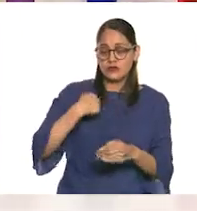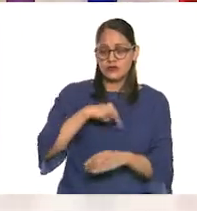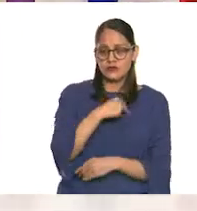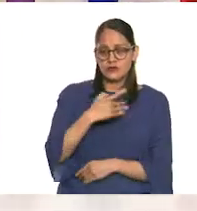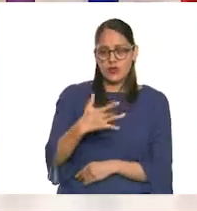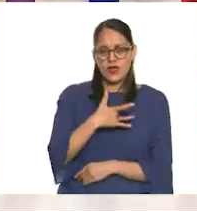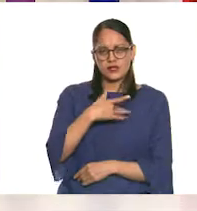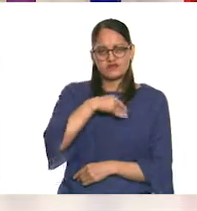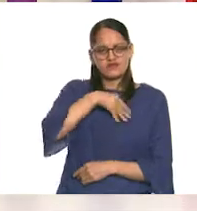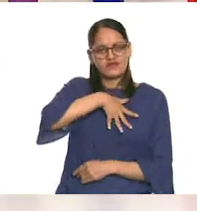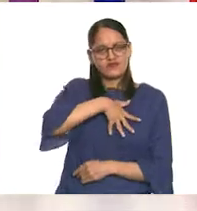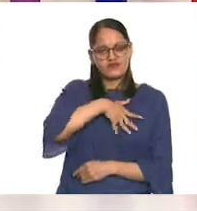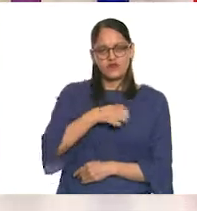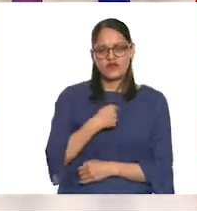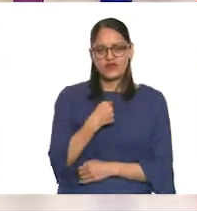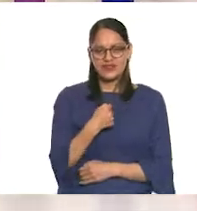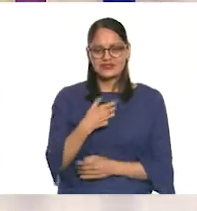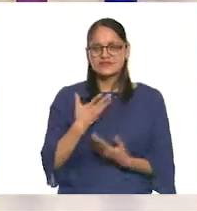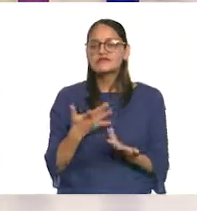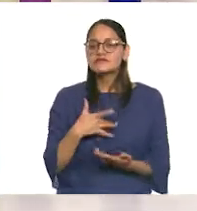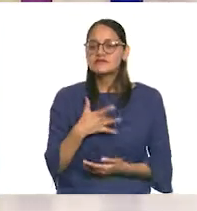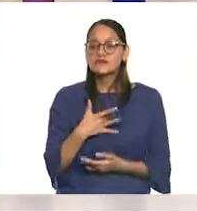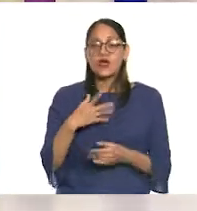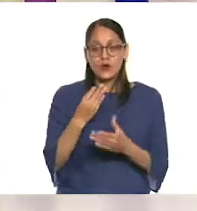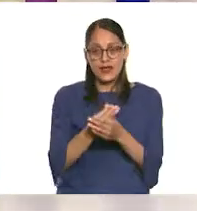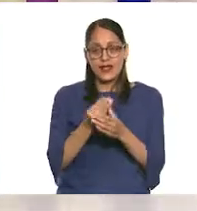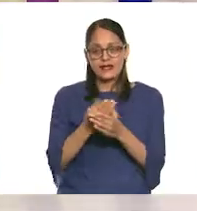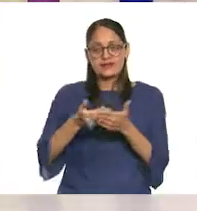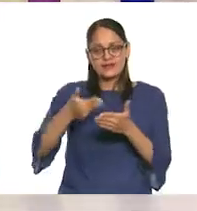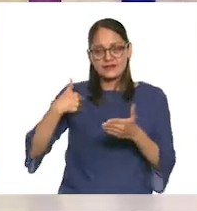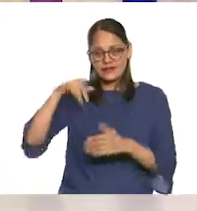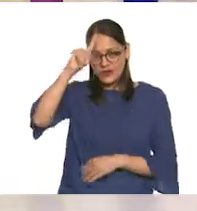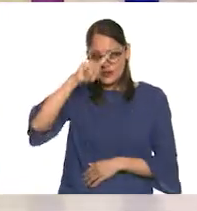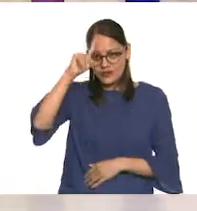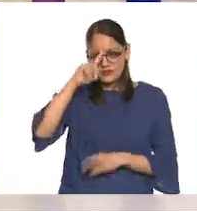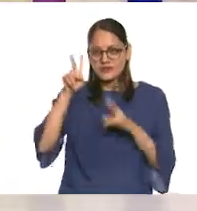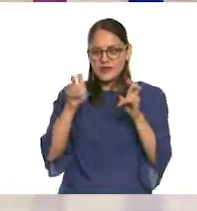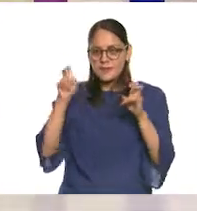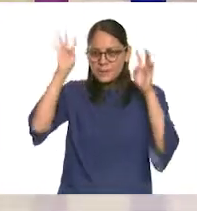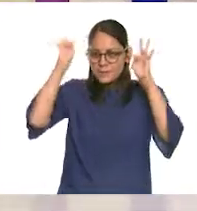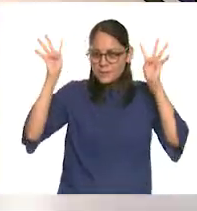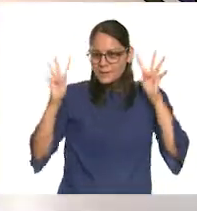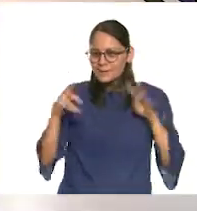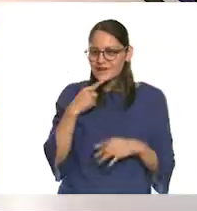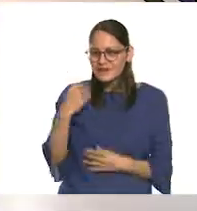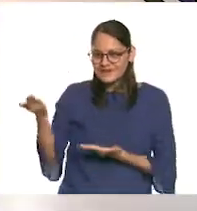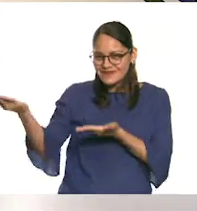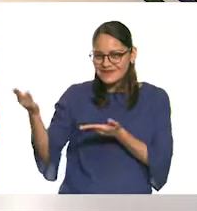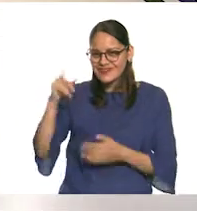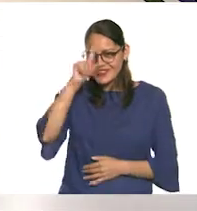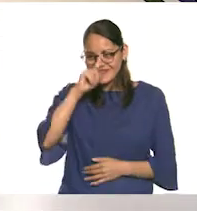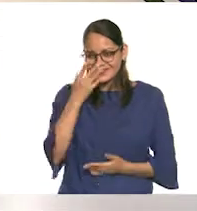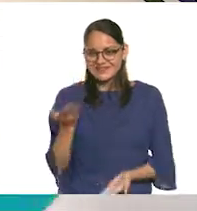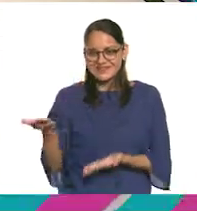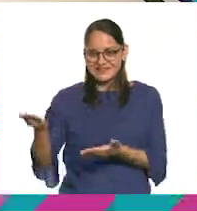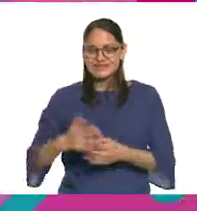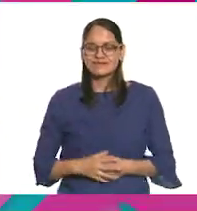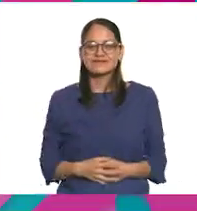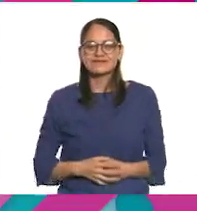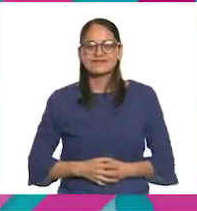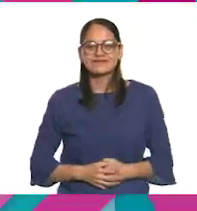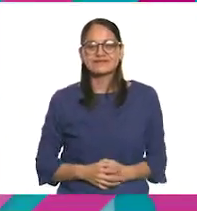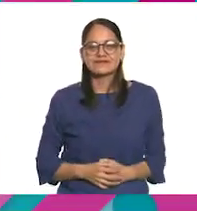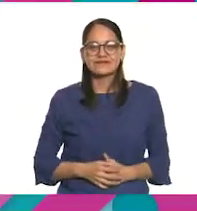instalan en mi corazón. Pero antes de comenzar la clase, vamos a ver las recomendaciones que Ajo Listo tiene para nosotros. ¡Vamos contigo, querido Ajo Listo!